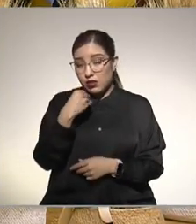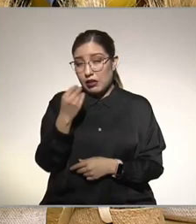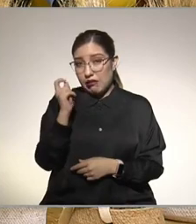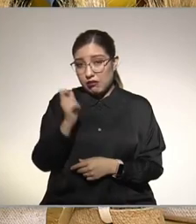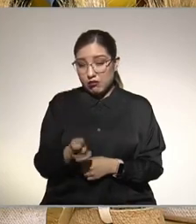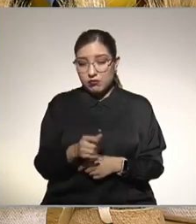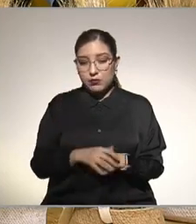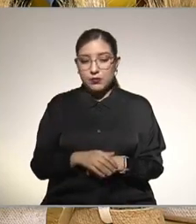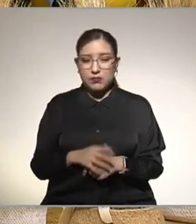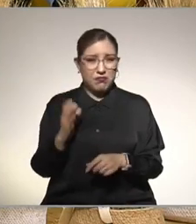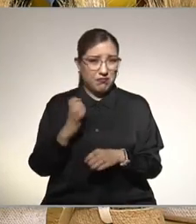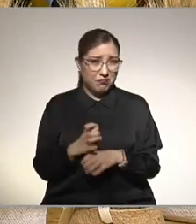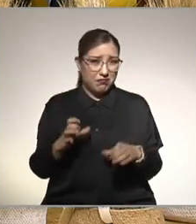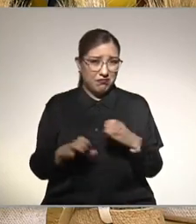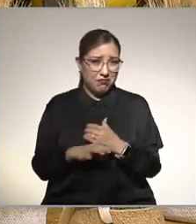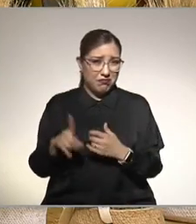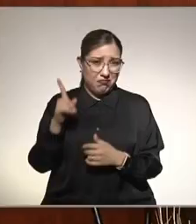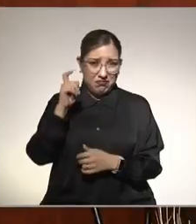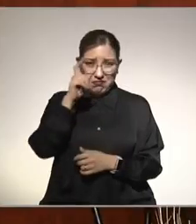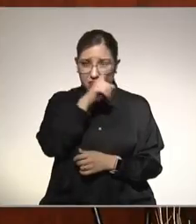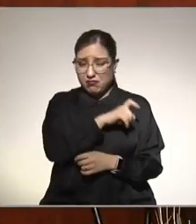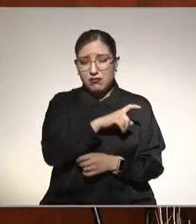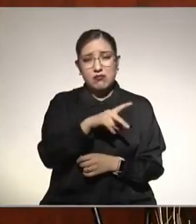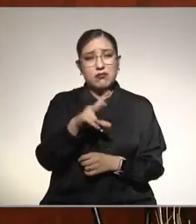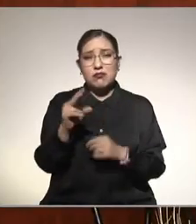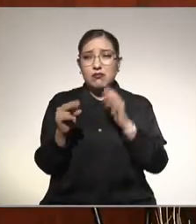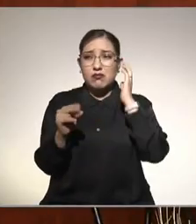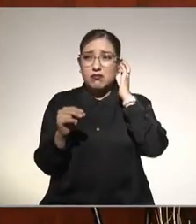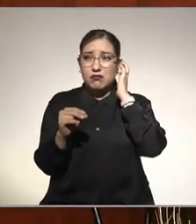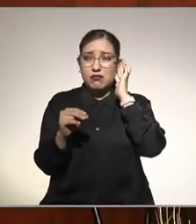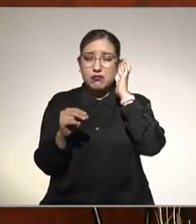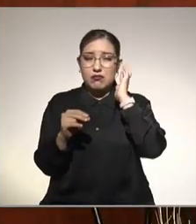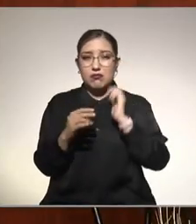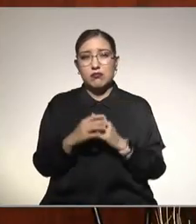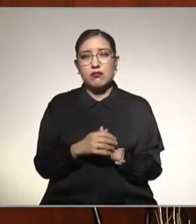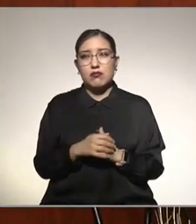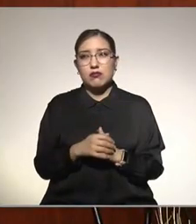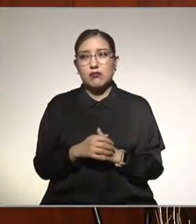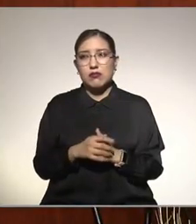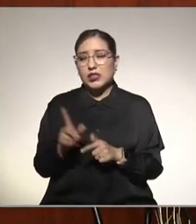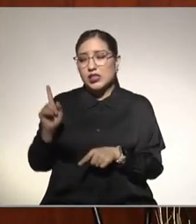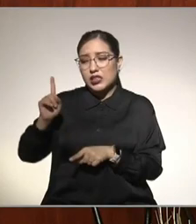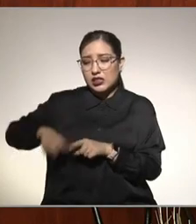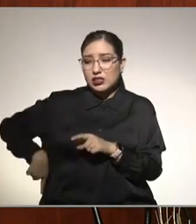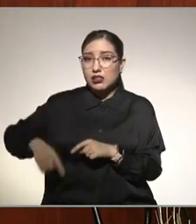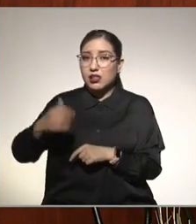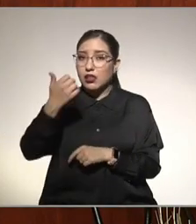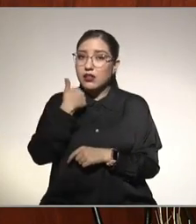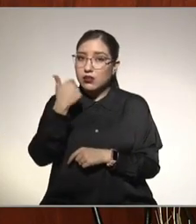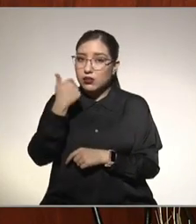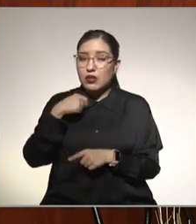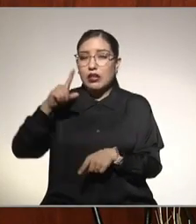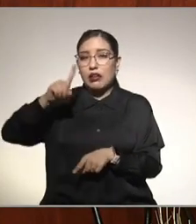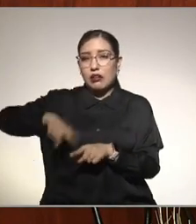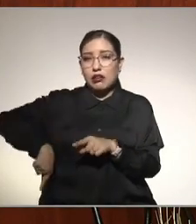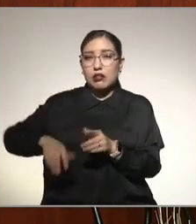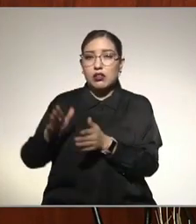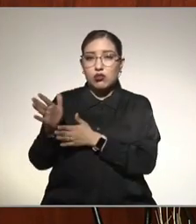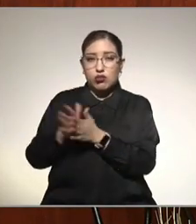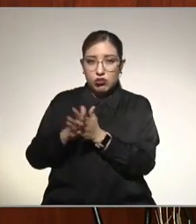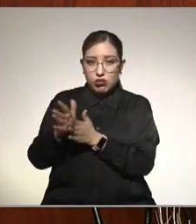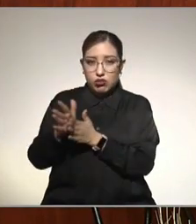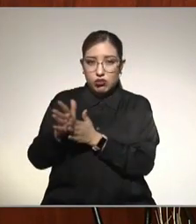cosas muy complejas sino es algo muy sencillo evitar los azúcares evitar los chocolates evitar las